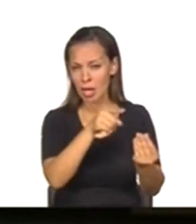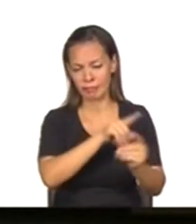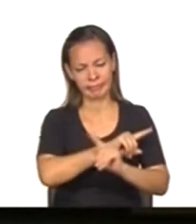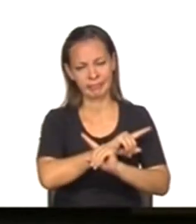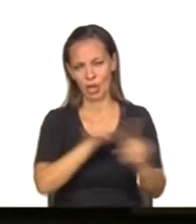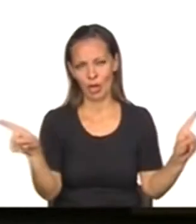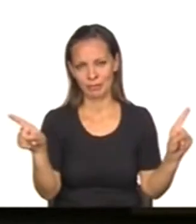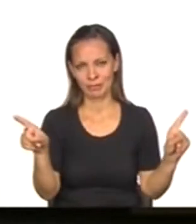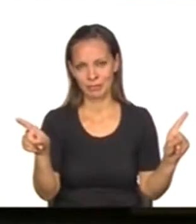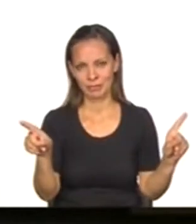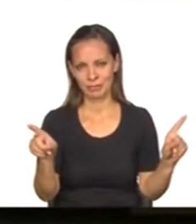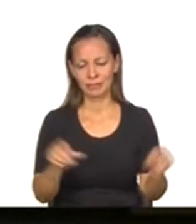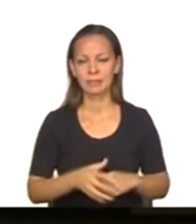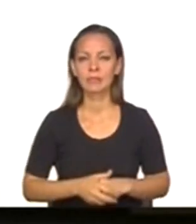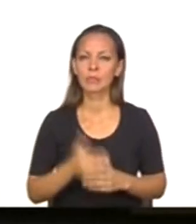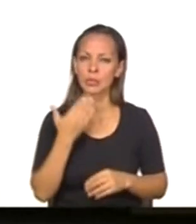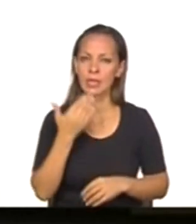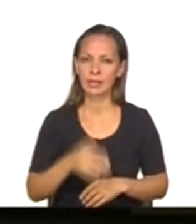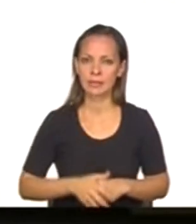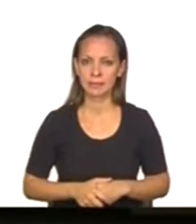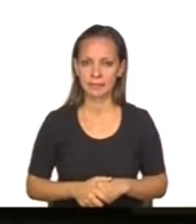al pueblo y no hay ningún gobernador. Muchísimas gracias. Gracias señor diputado.